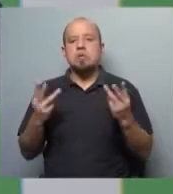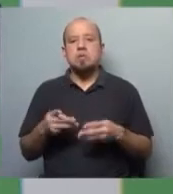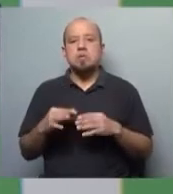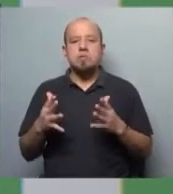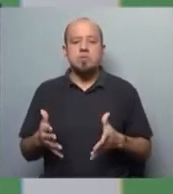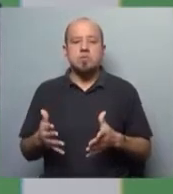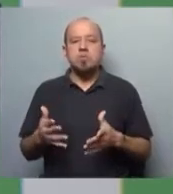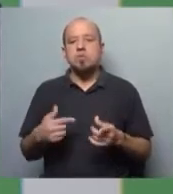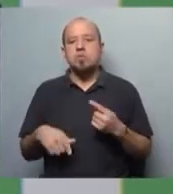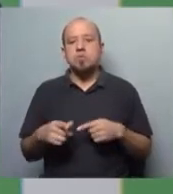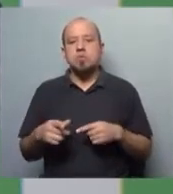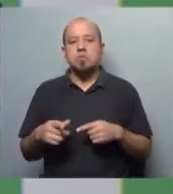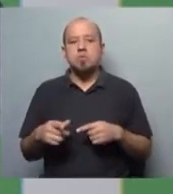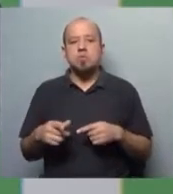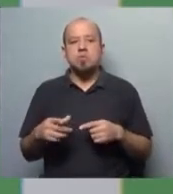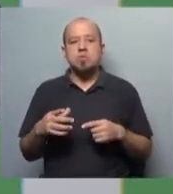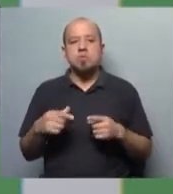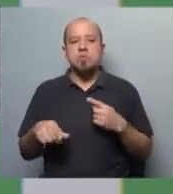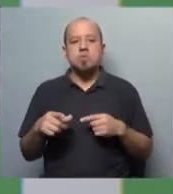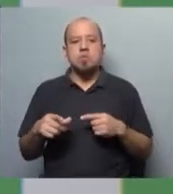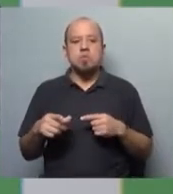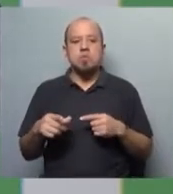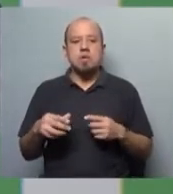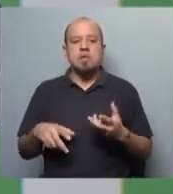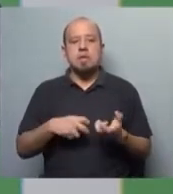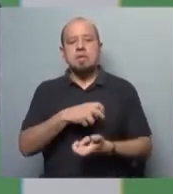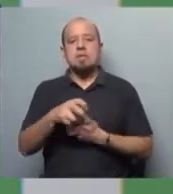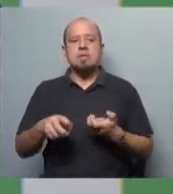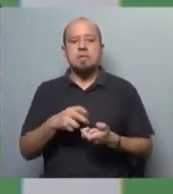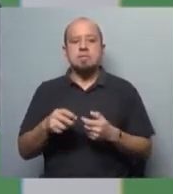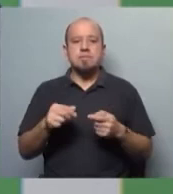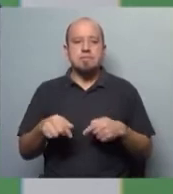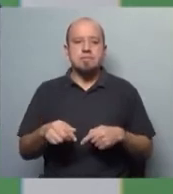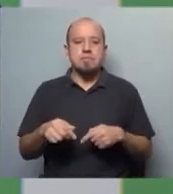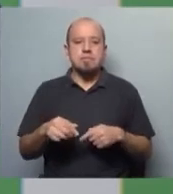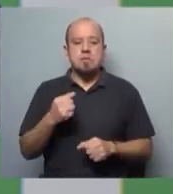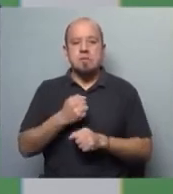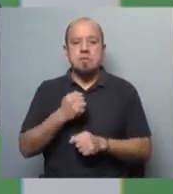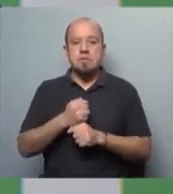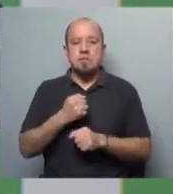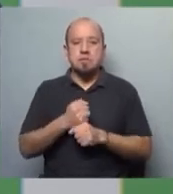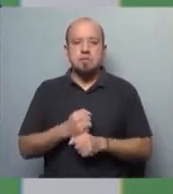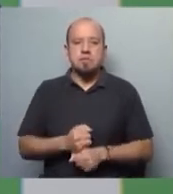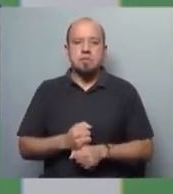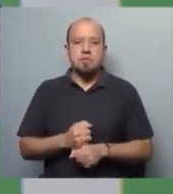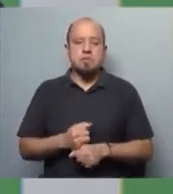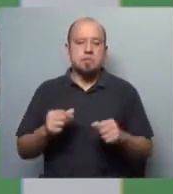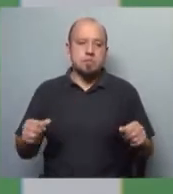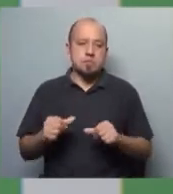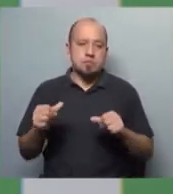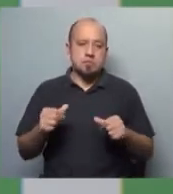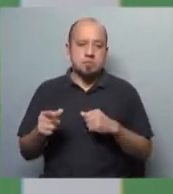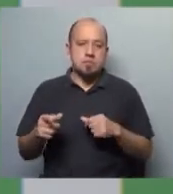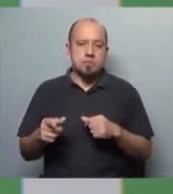menos respuesta de recuperación a la crisis ha tenido en materia de empleo. Y ya siendo una región